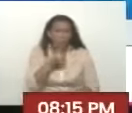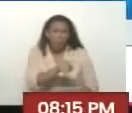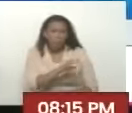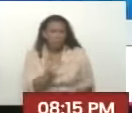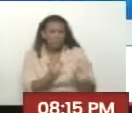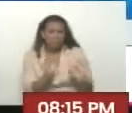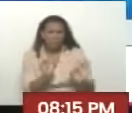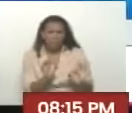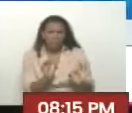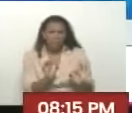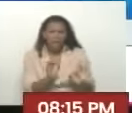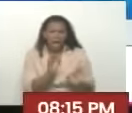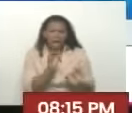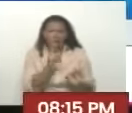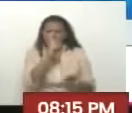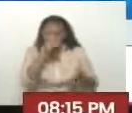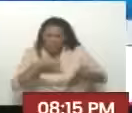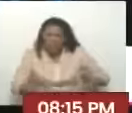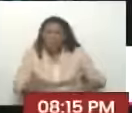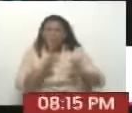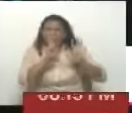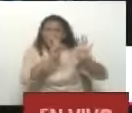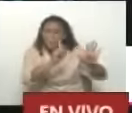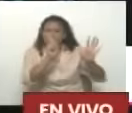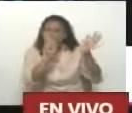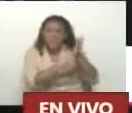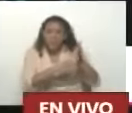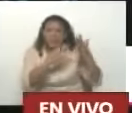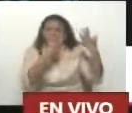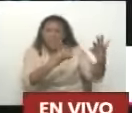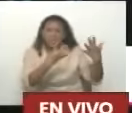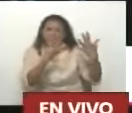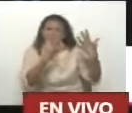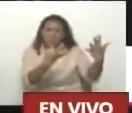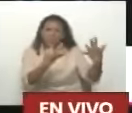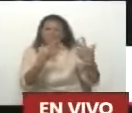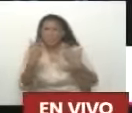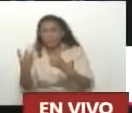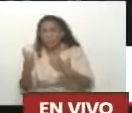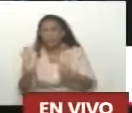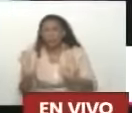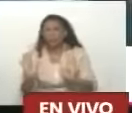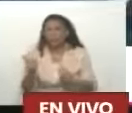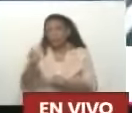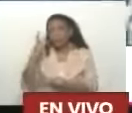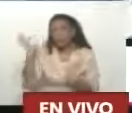Tú naciste en 89 Tú todavía estabas Por allá Lejos Génesis